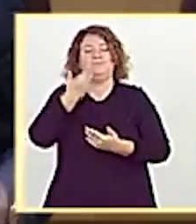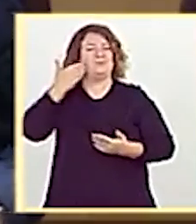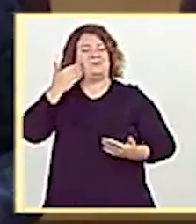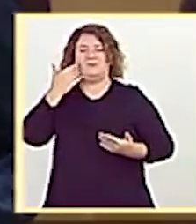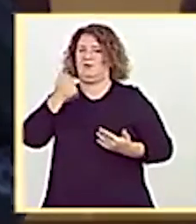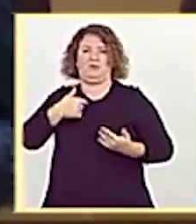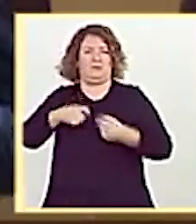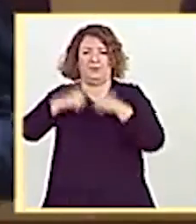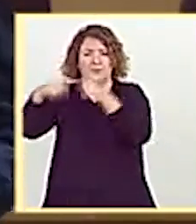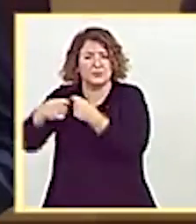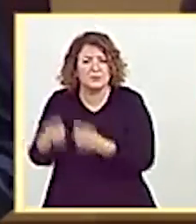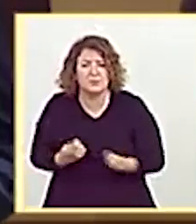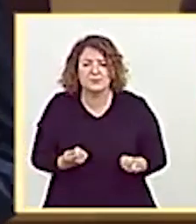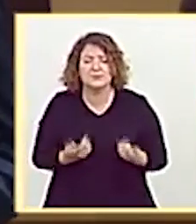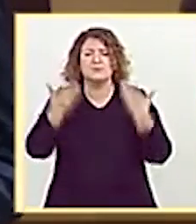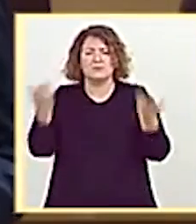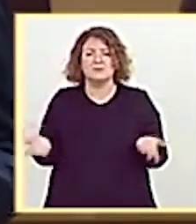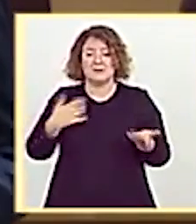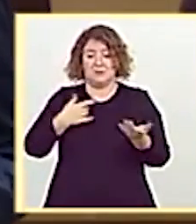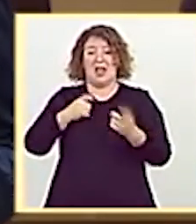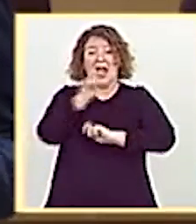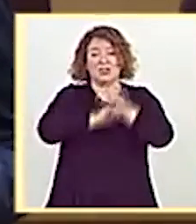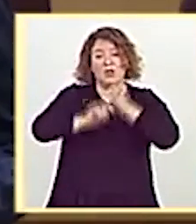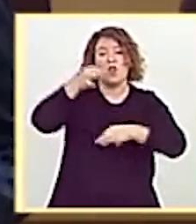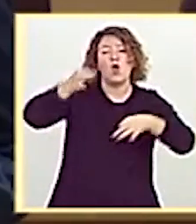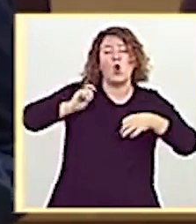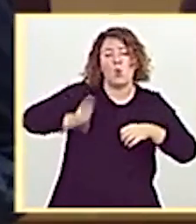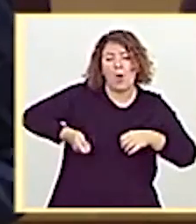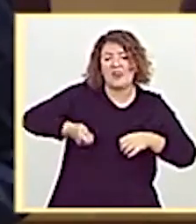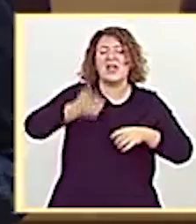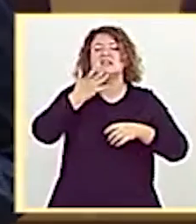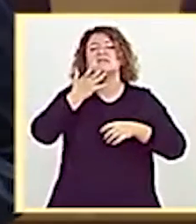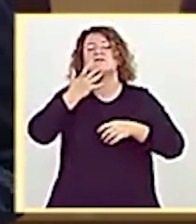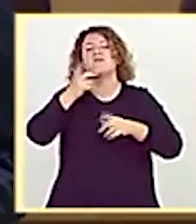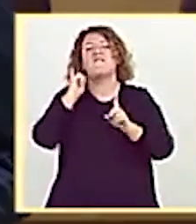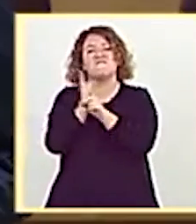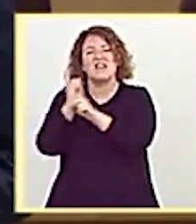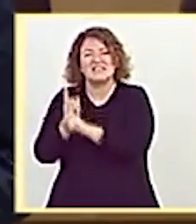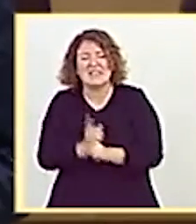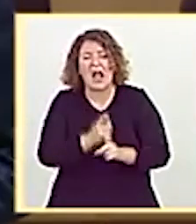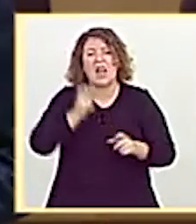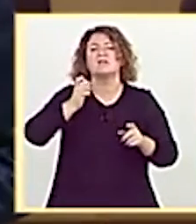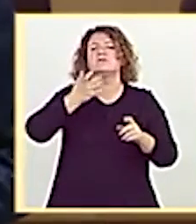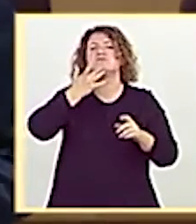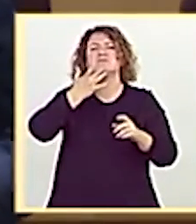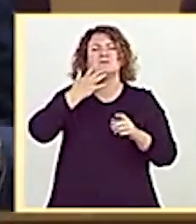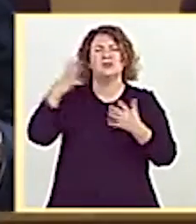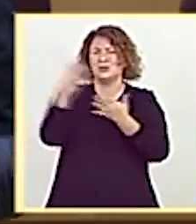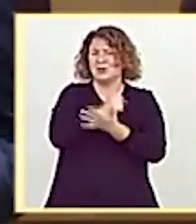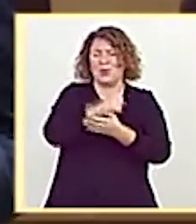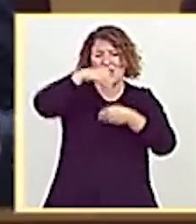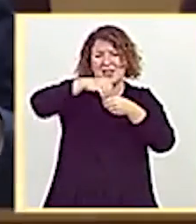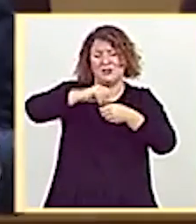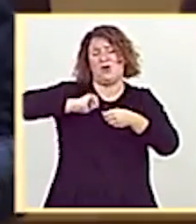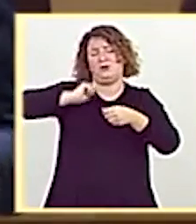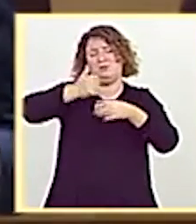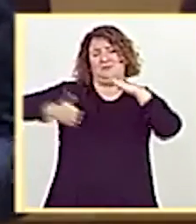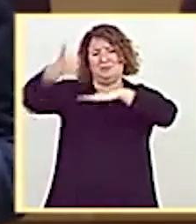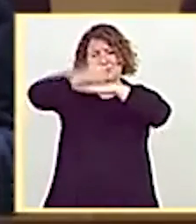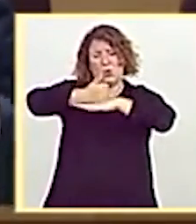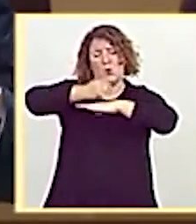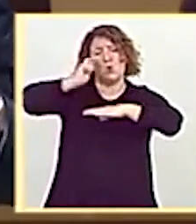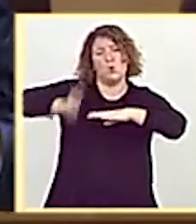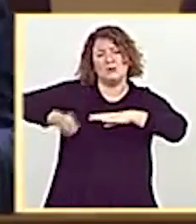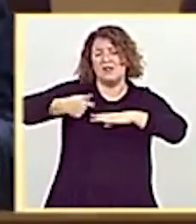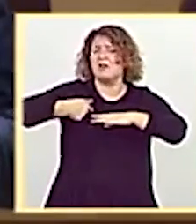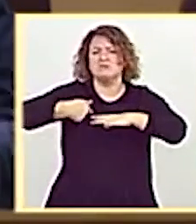En España, las principales asociaciones de jueces, de fiscales y toda una cascada de tribunales superiores de justicia ya se ha posicionado radicalmente en